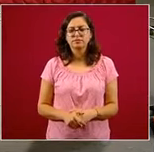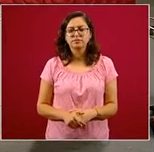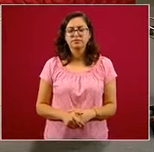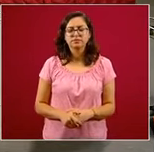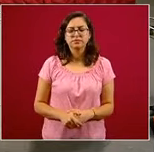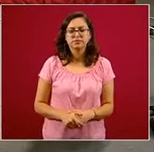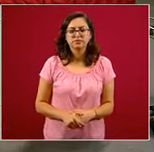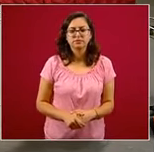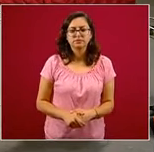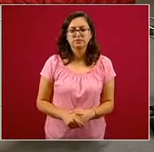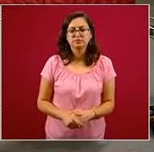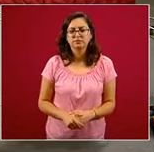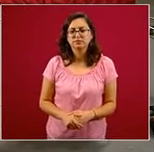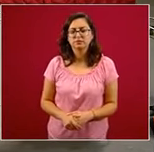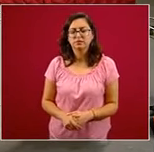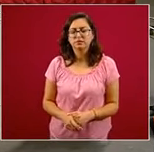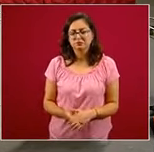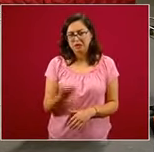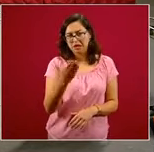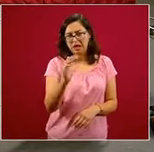Para el doctor Ángel, por favor.